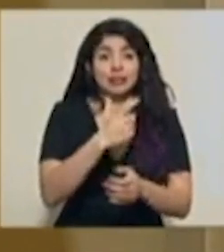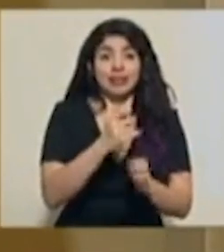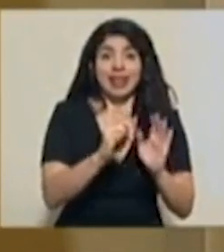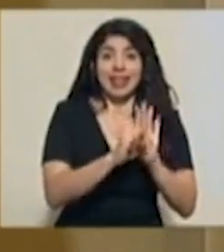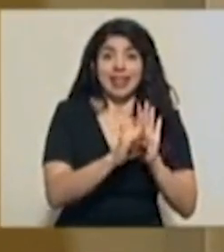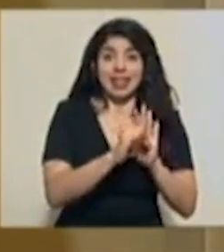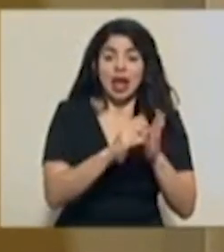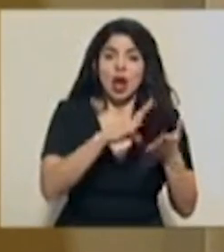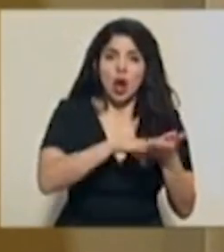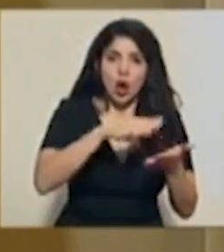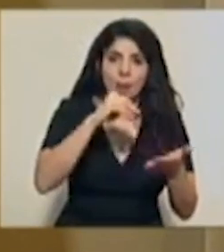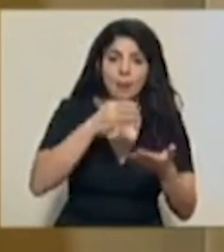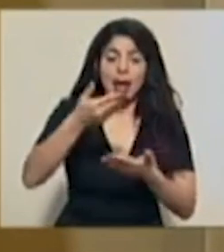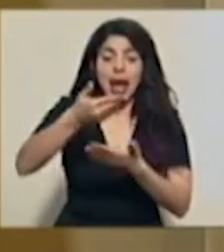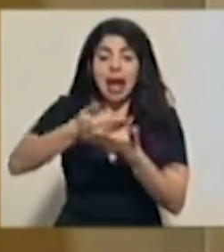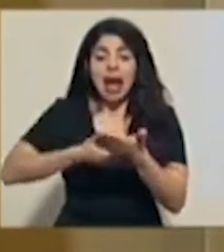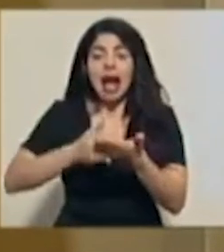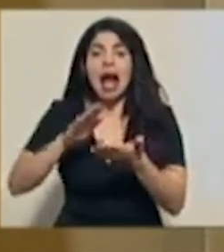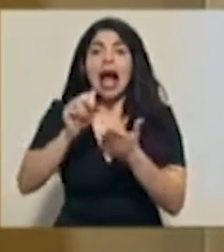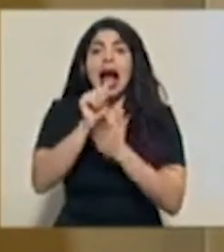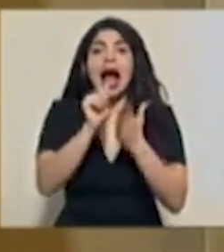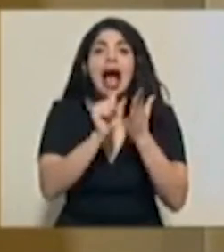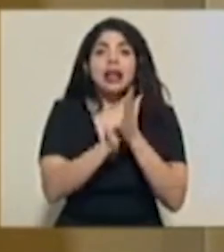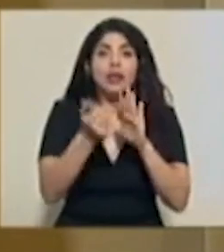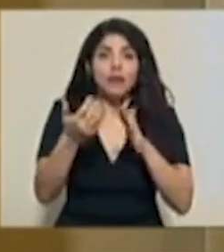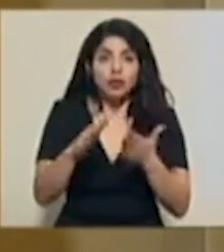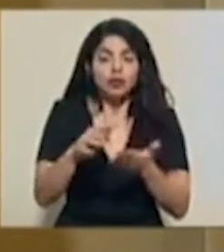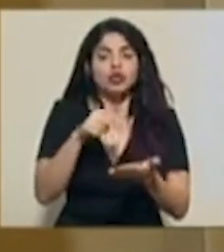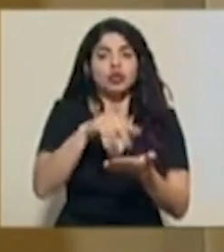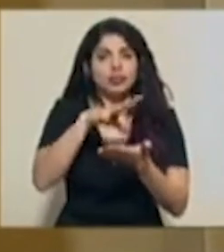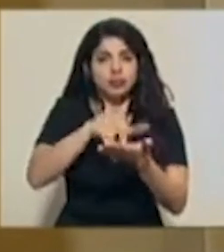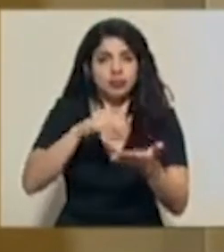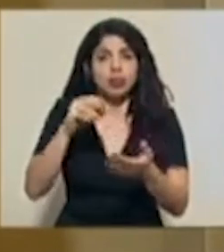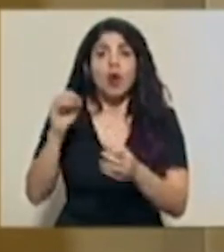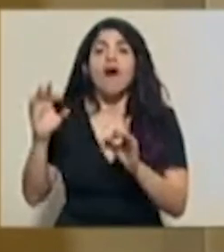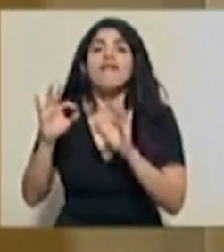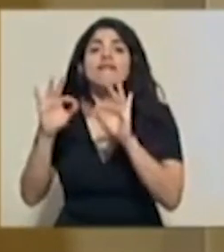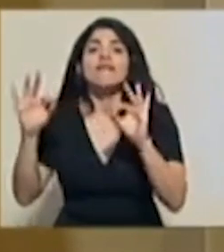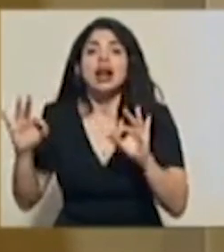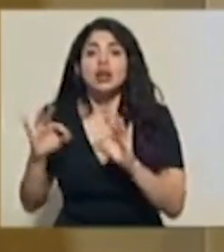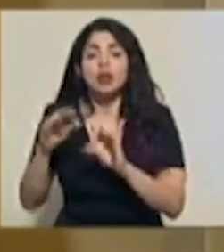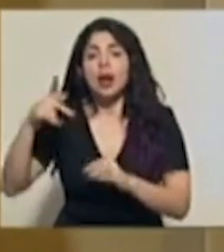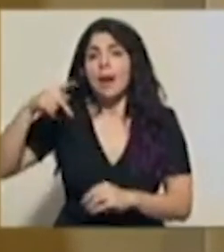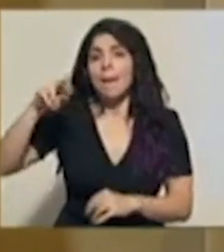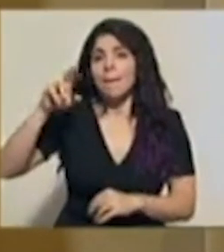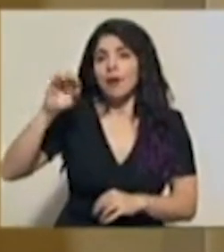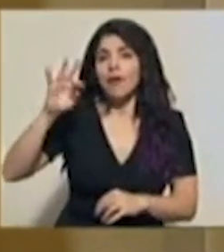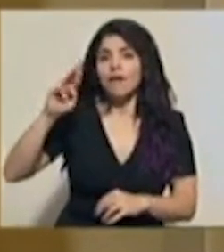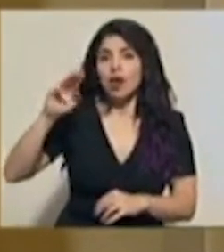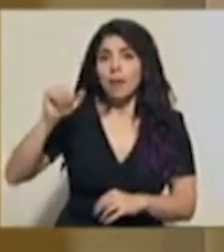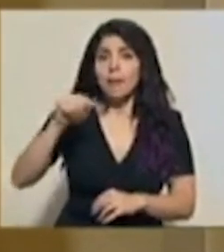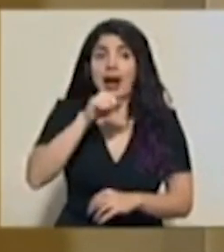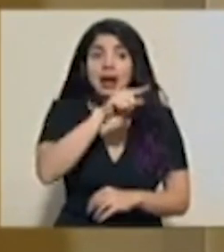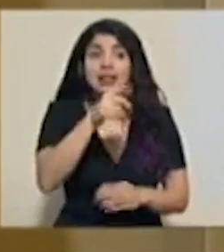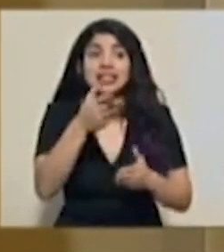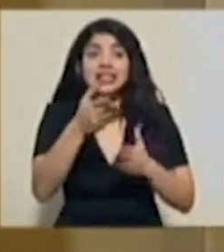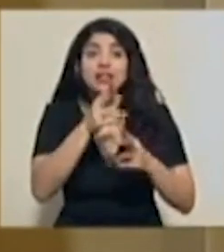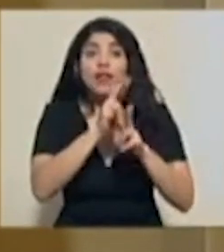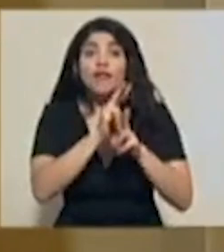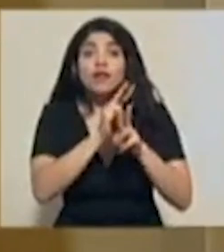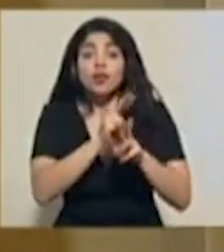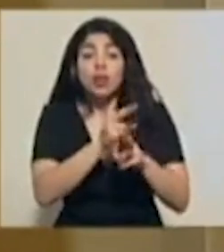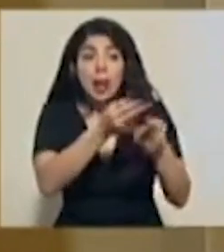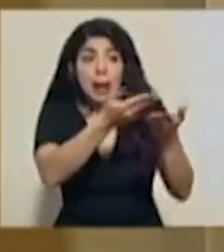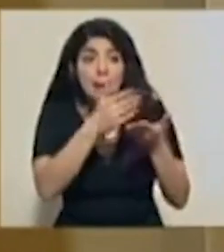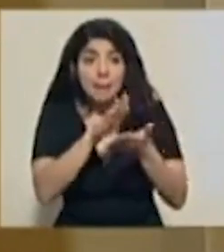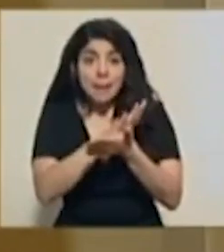acta de defunción y facturas pro forma que algún servicio funerario haya emitido. A partir de ahí y de forma